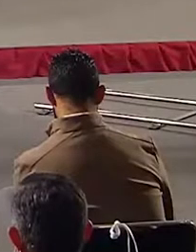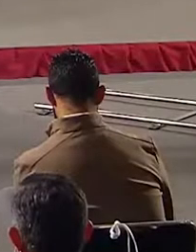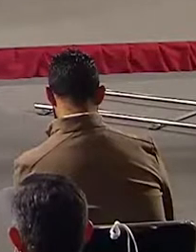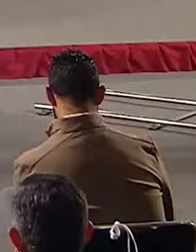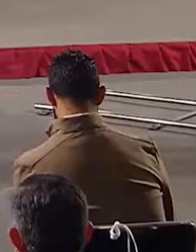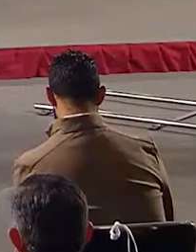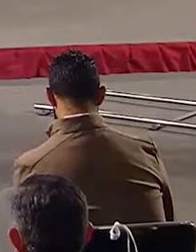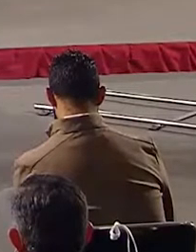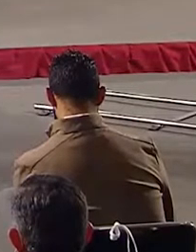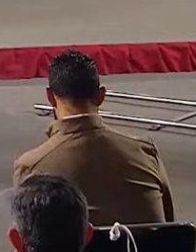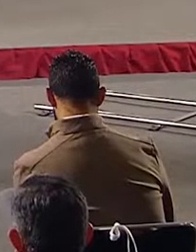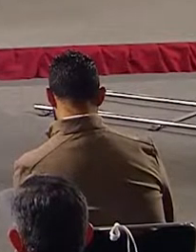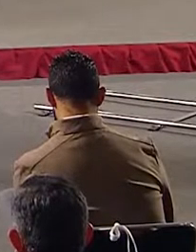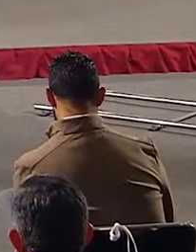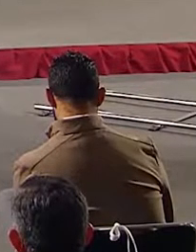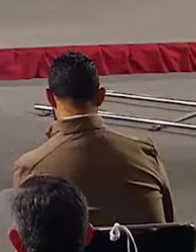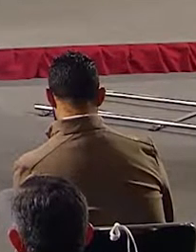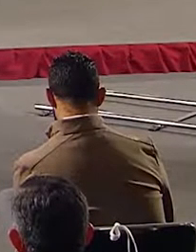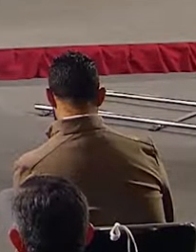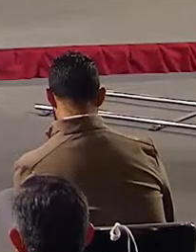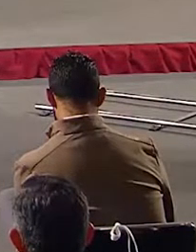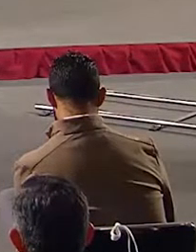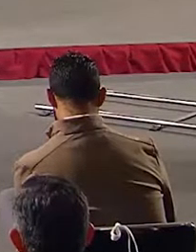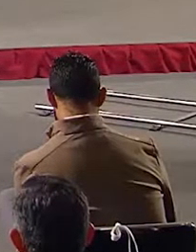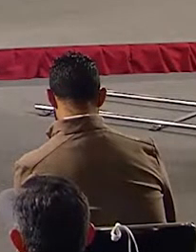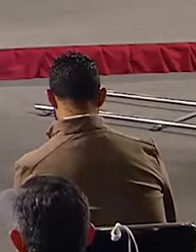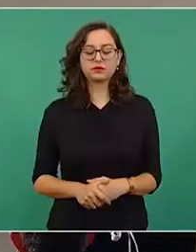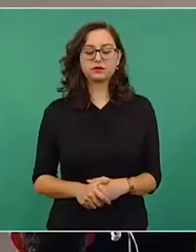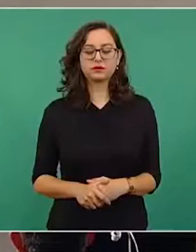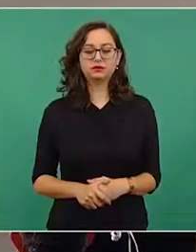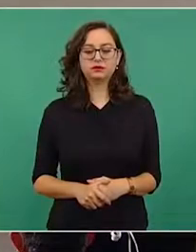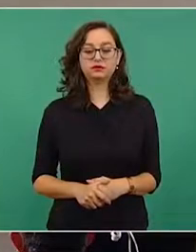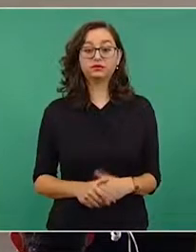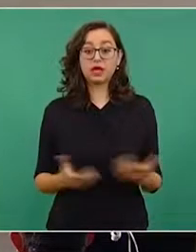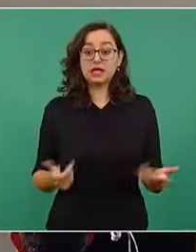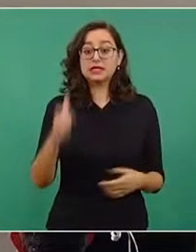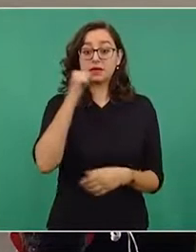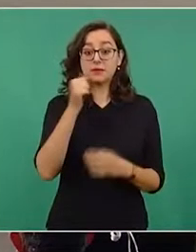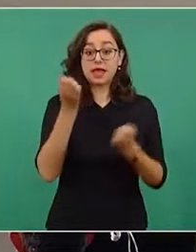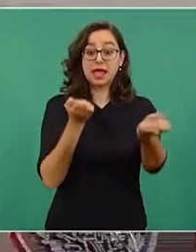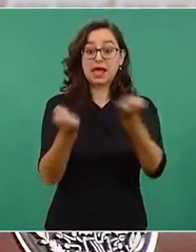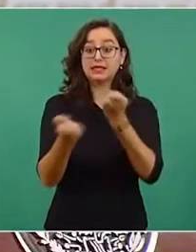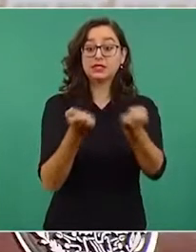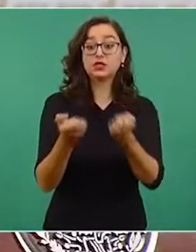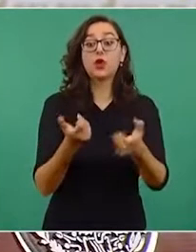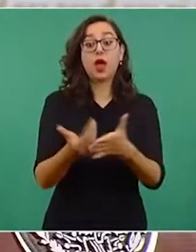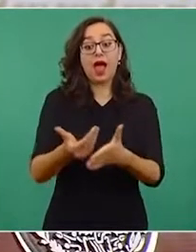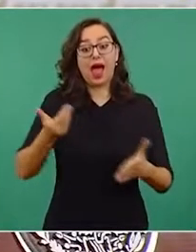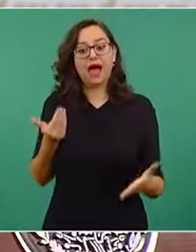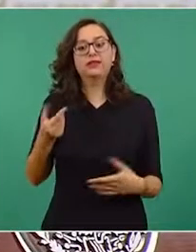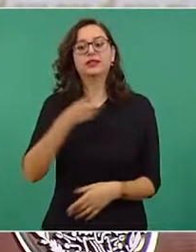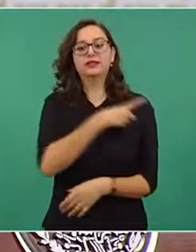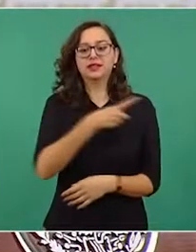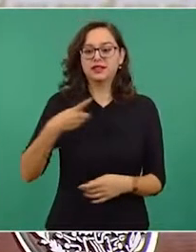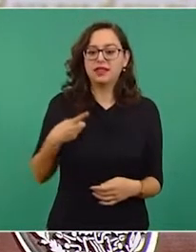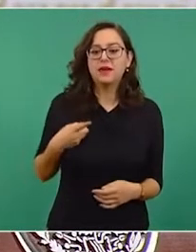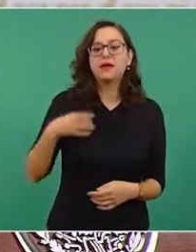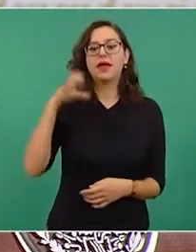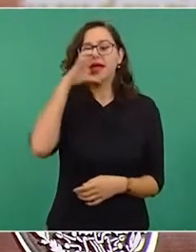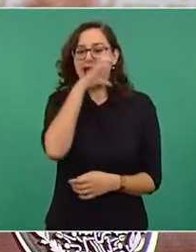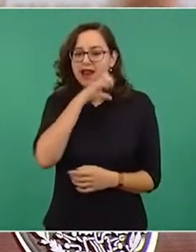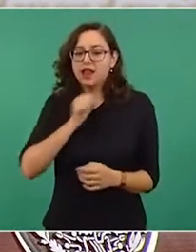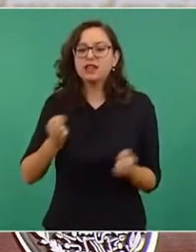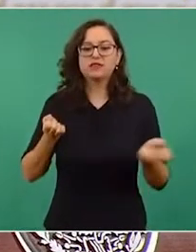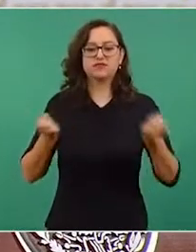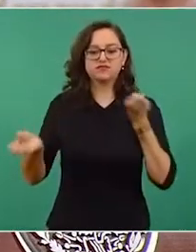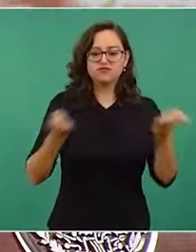antes de ejercitarse, hay que calentar, hay que estirarse. Eso en